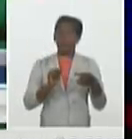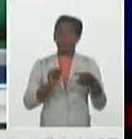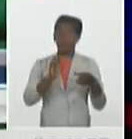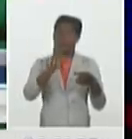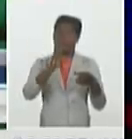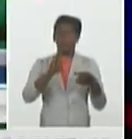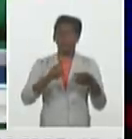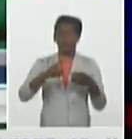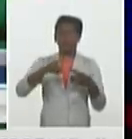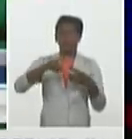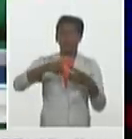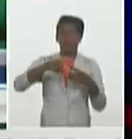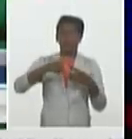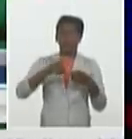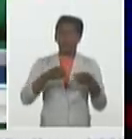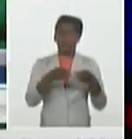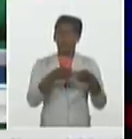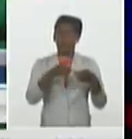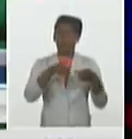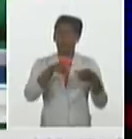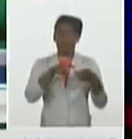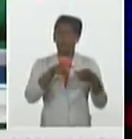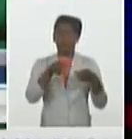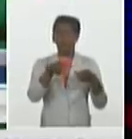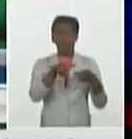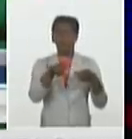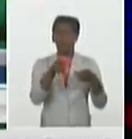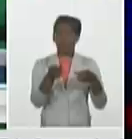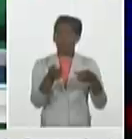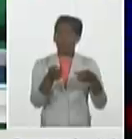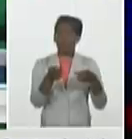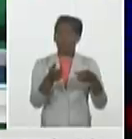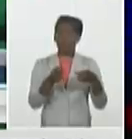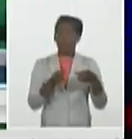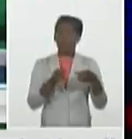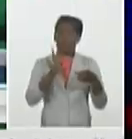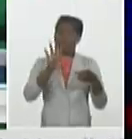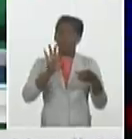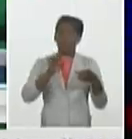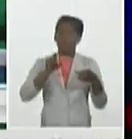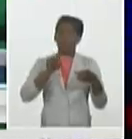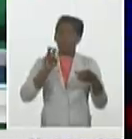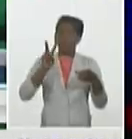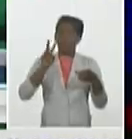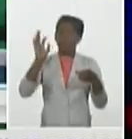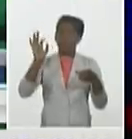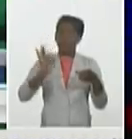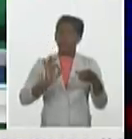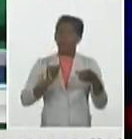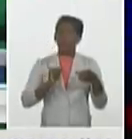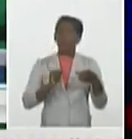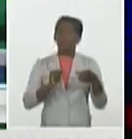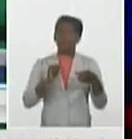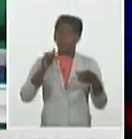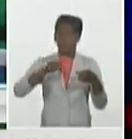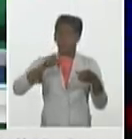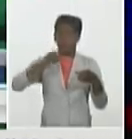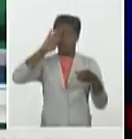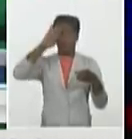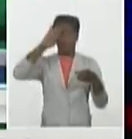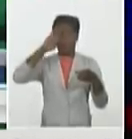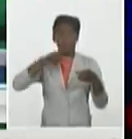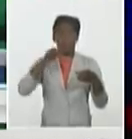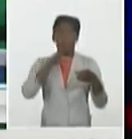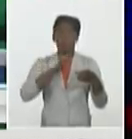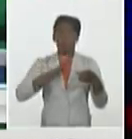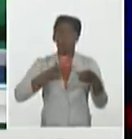prácticamente igual. El 50,2% de los diagnosticados en Cuba han sido del sexo